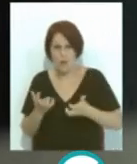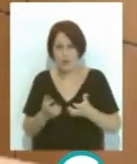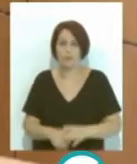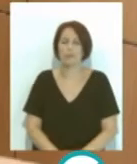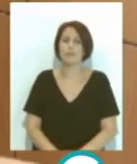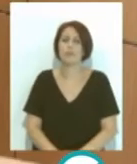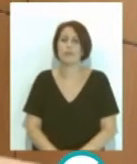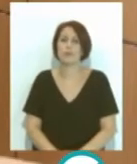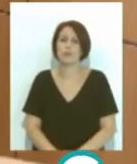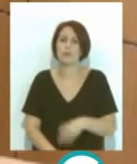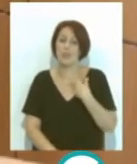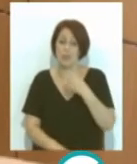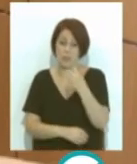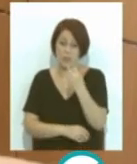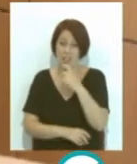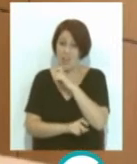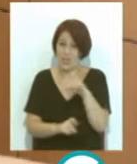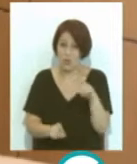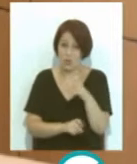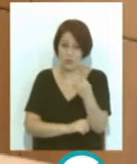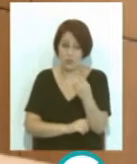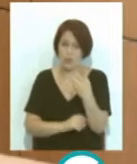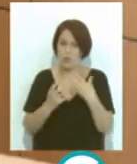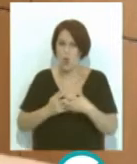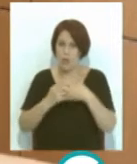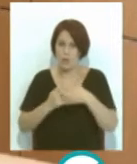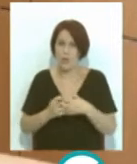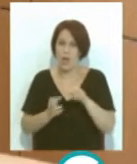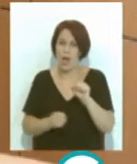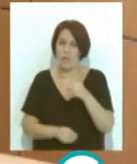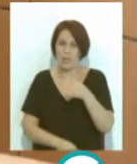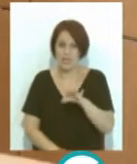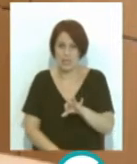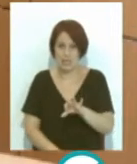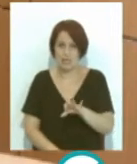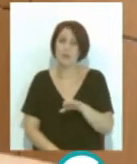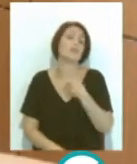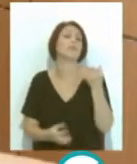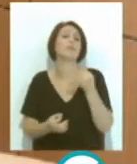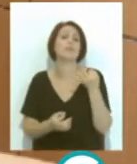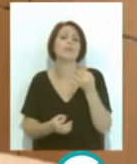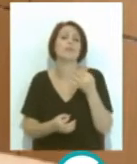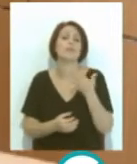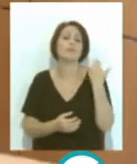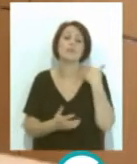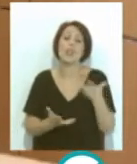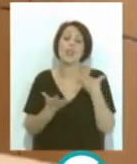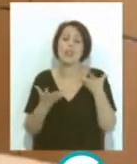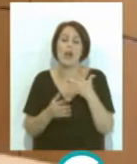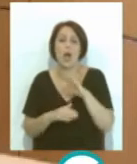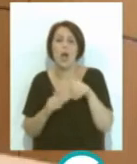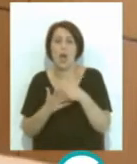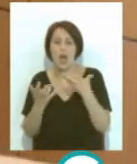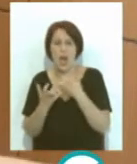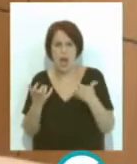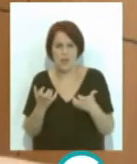Sería el piloto de aviso de funcionamiento del ABS que pasa de efecto leve a grave en el